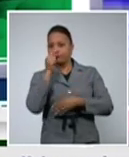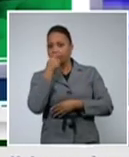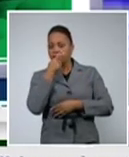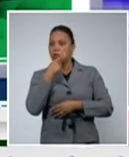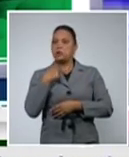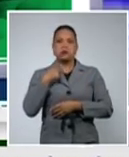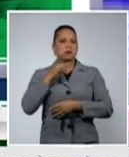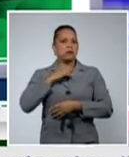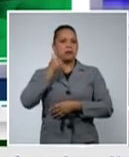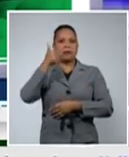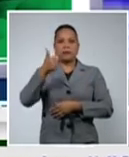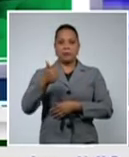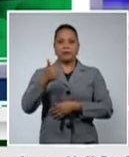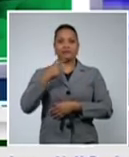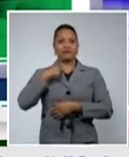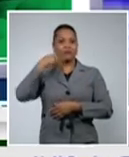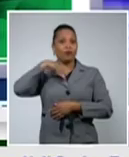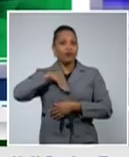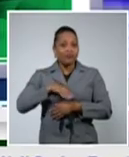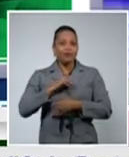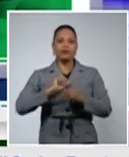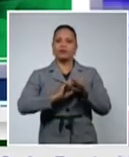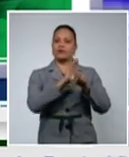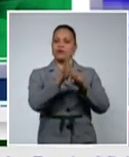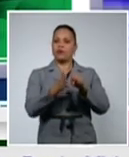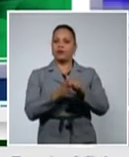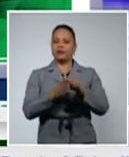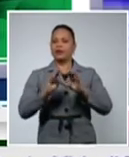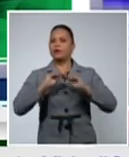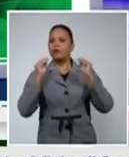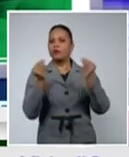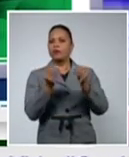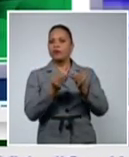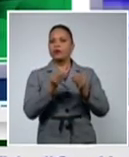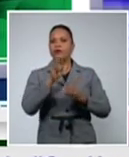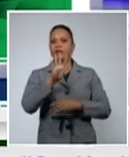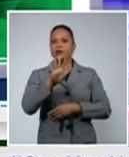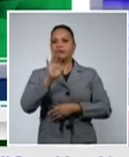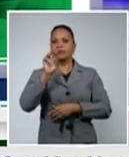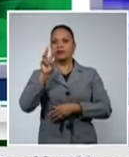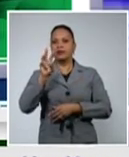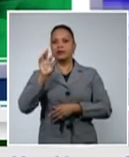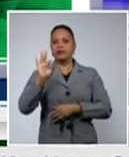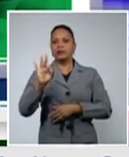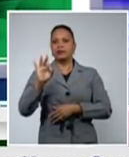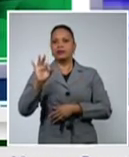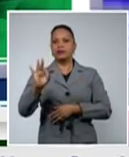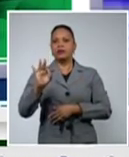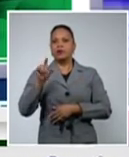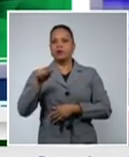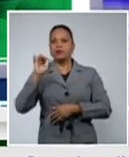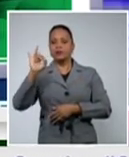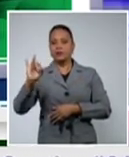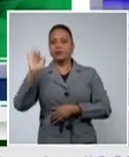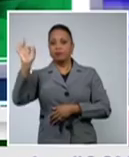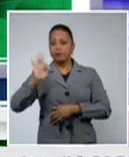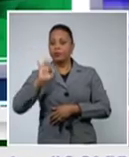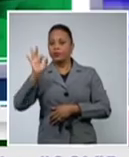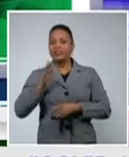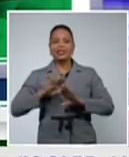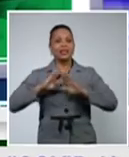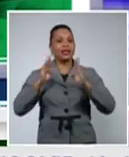En el acumulado el 53,17% de todos los casos confirmados han sido